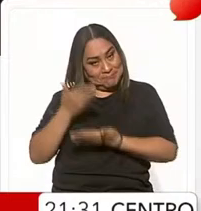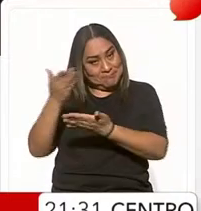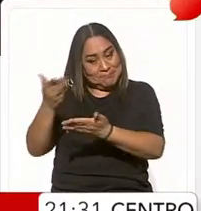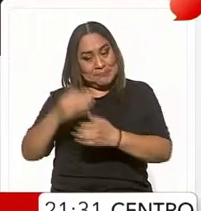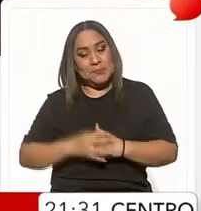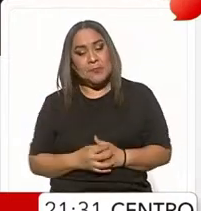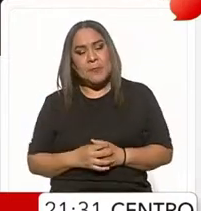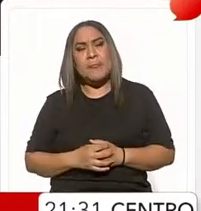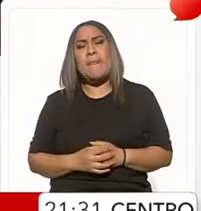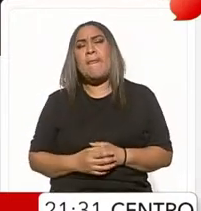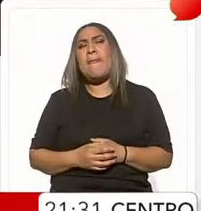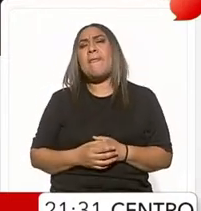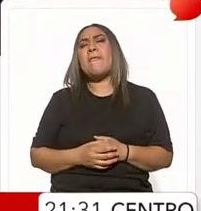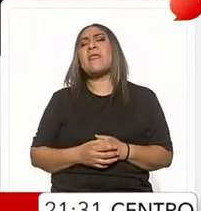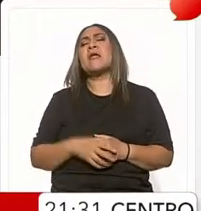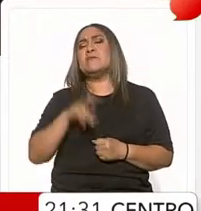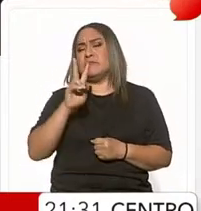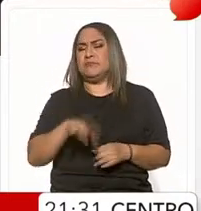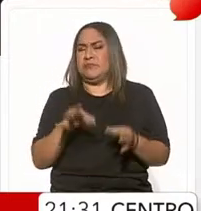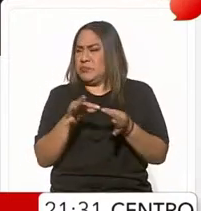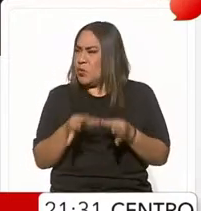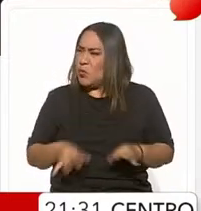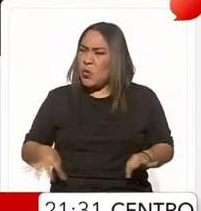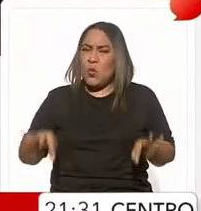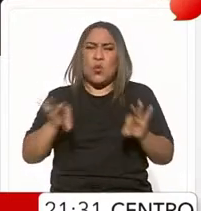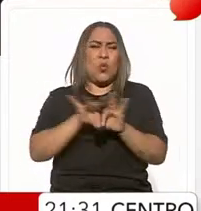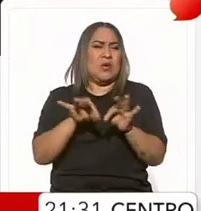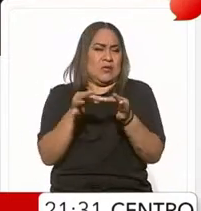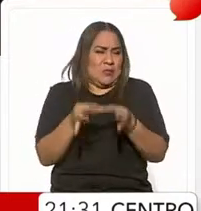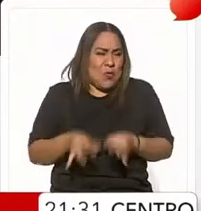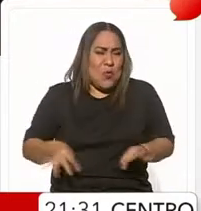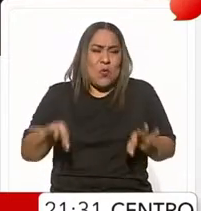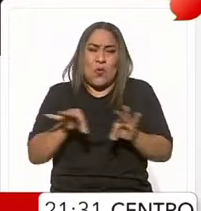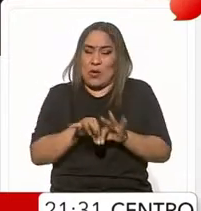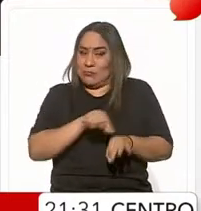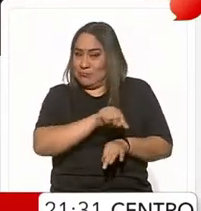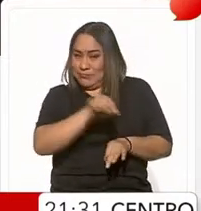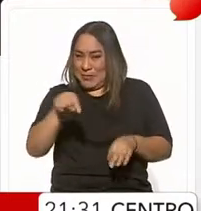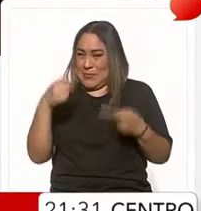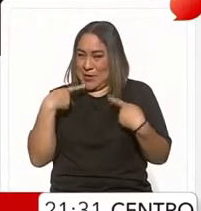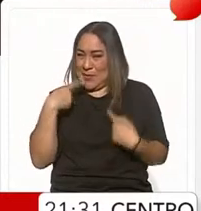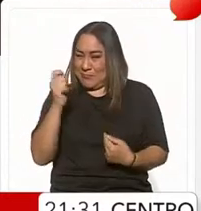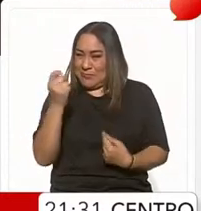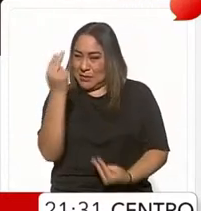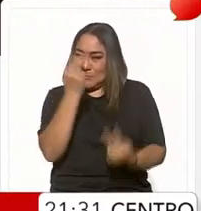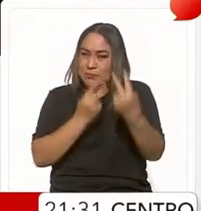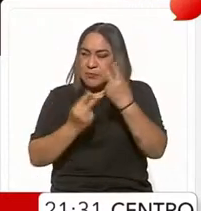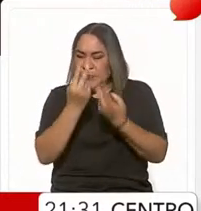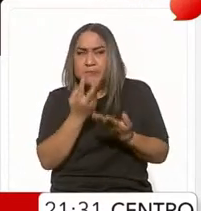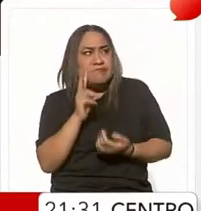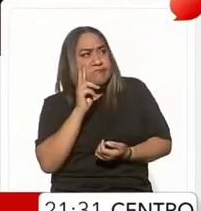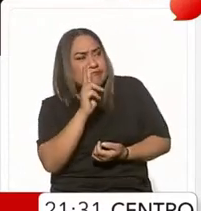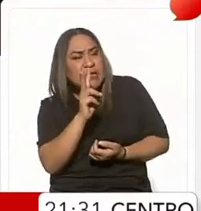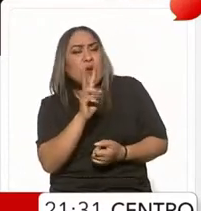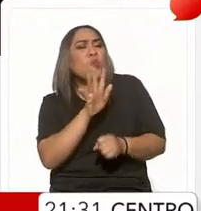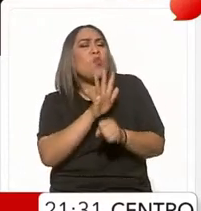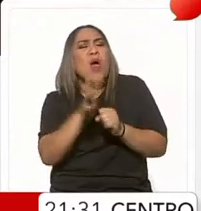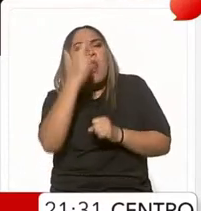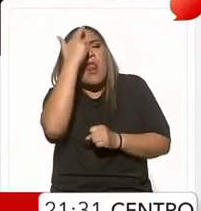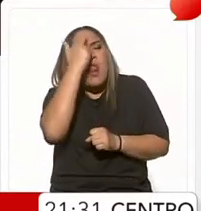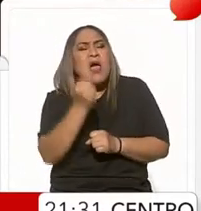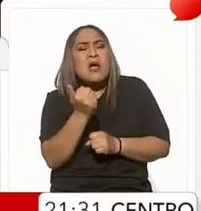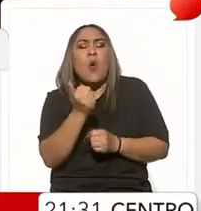Y creo que sí es importante, importante para nuestra audiencia conocer, digamos, la intención que tiene esta